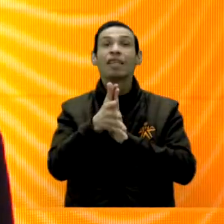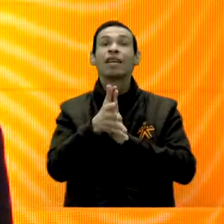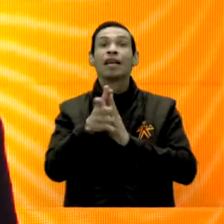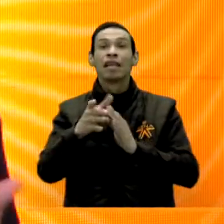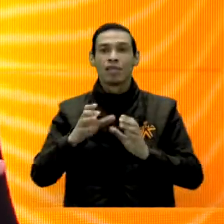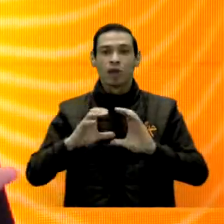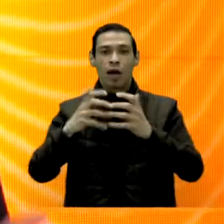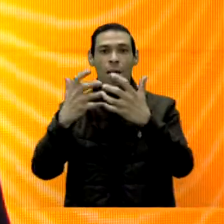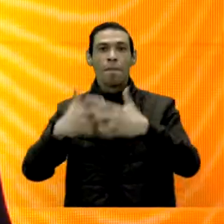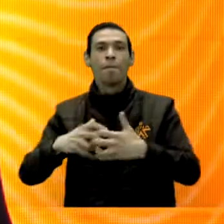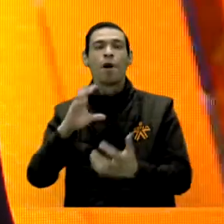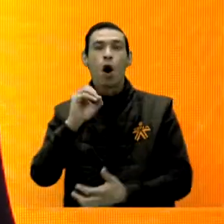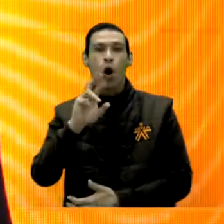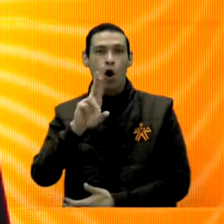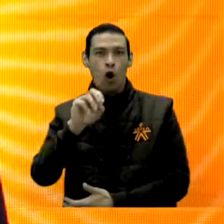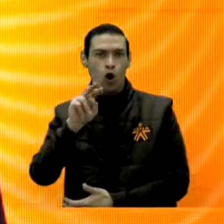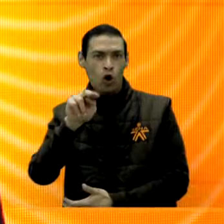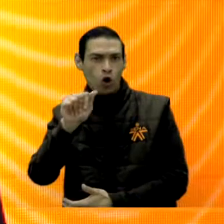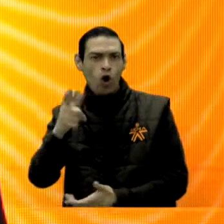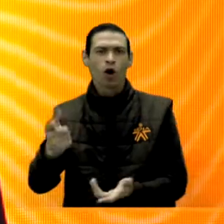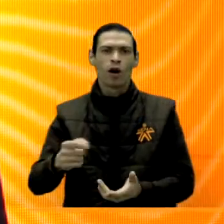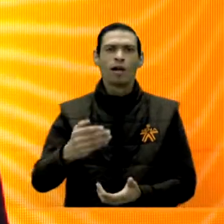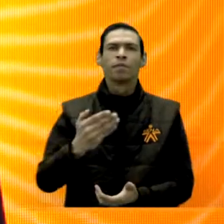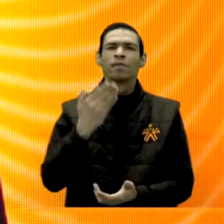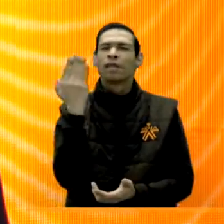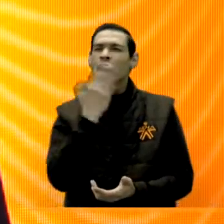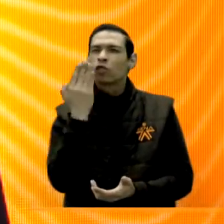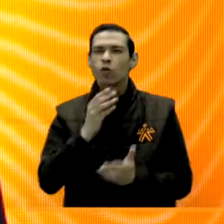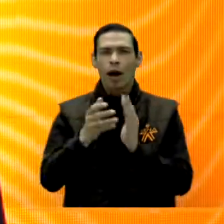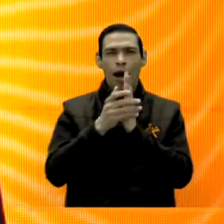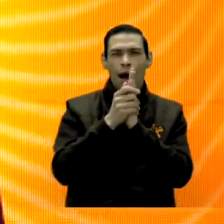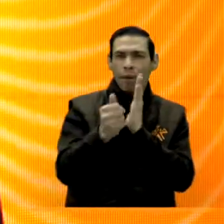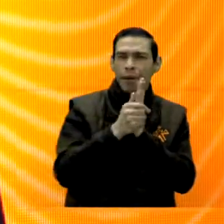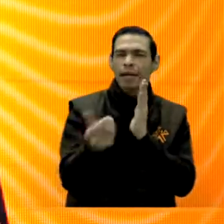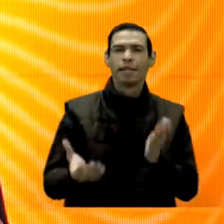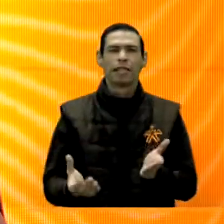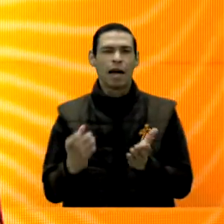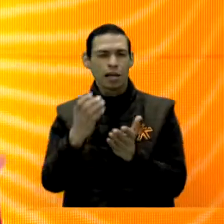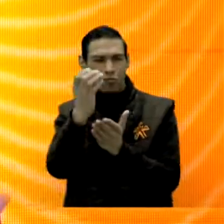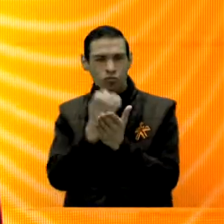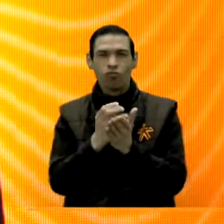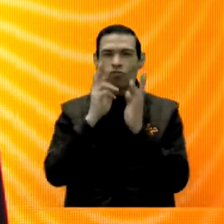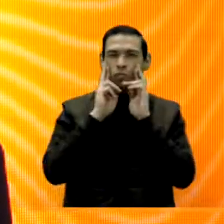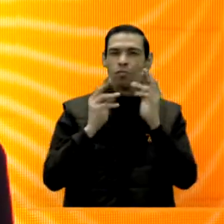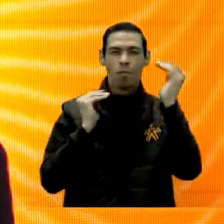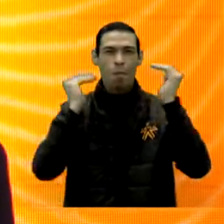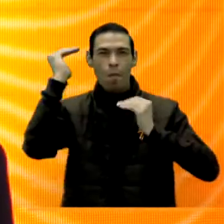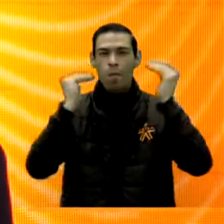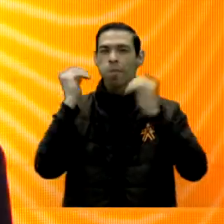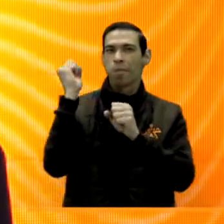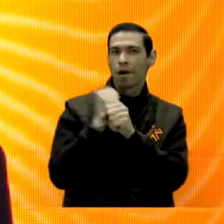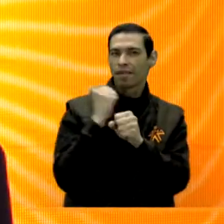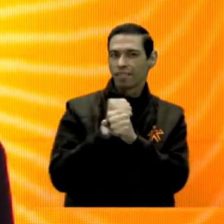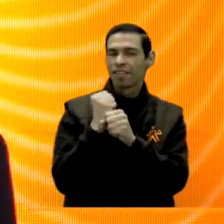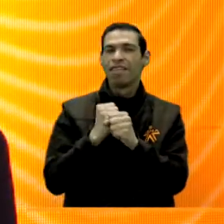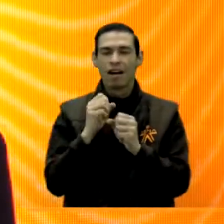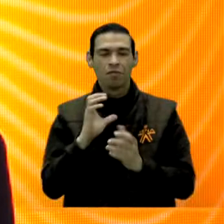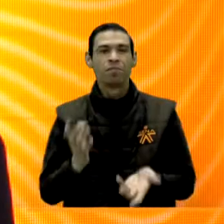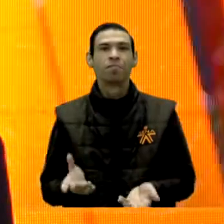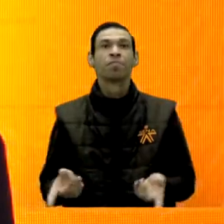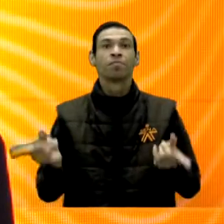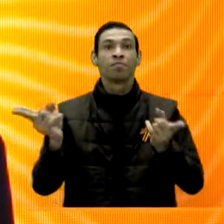Corona, que está la escuela de estresas, proyectos de innovación en materiales, certificación de competencias laborales,